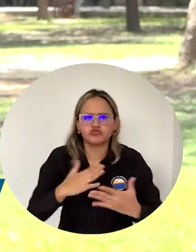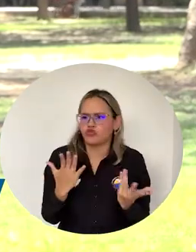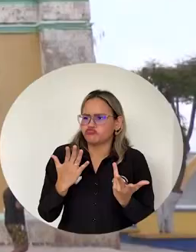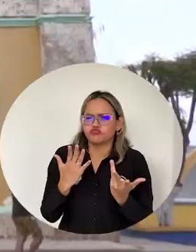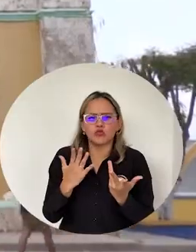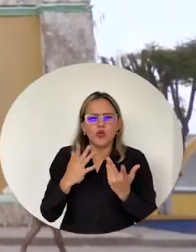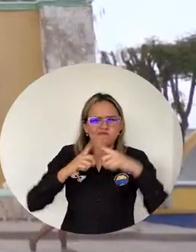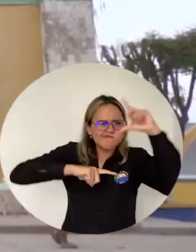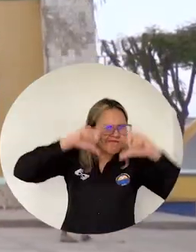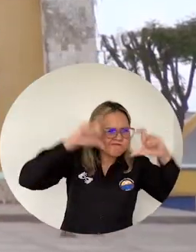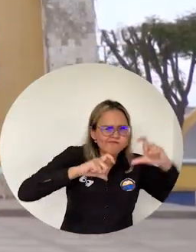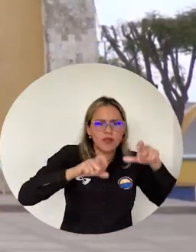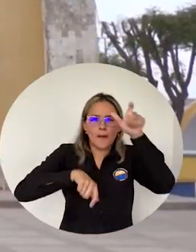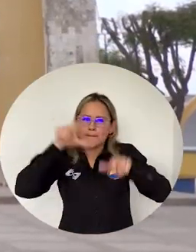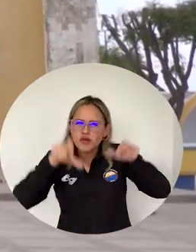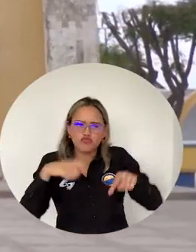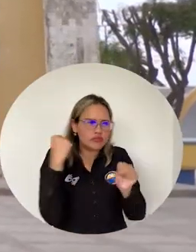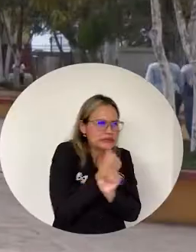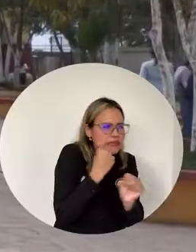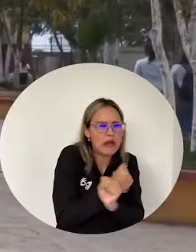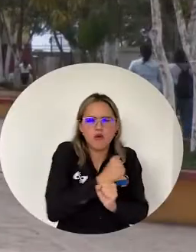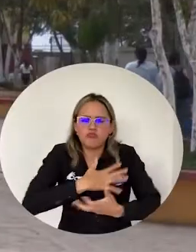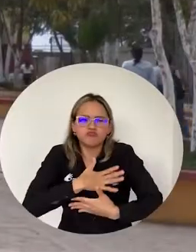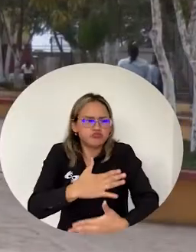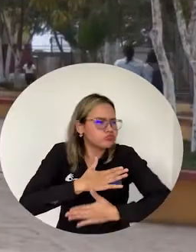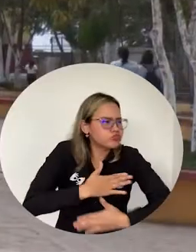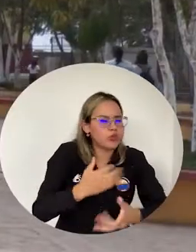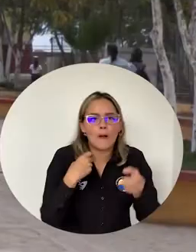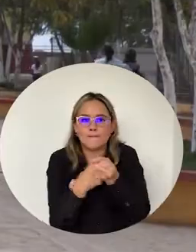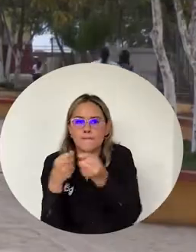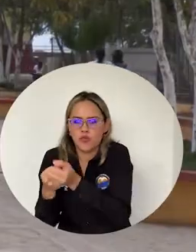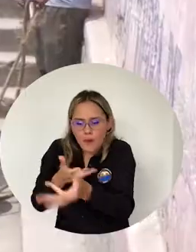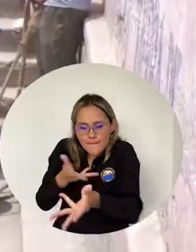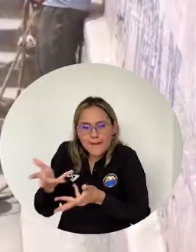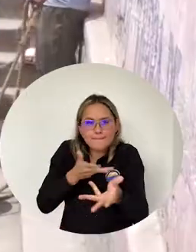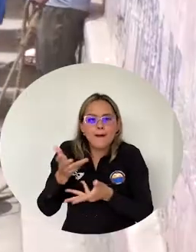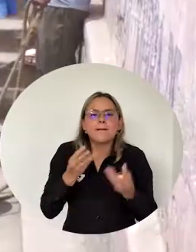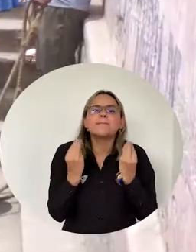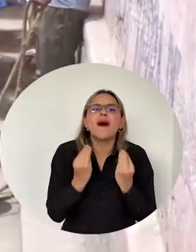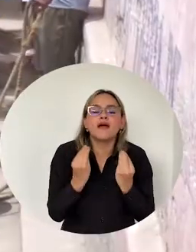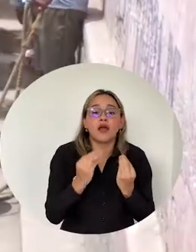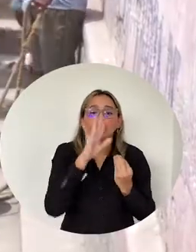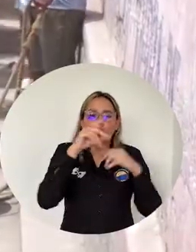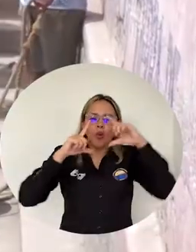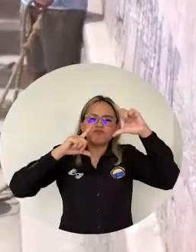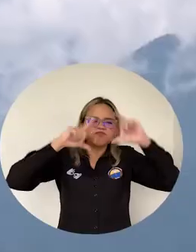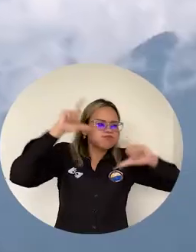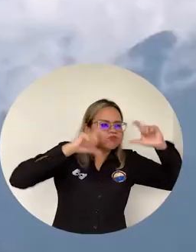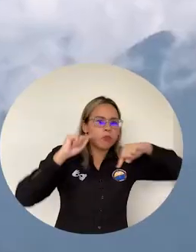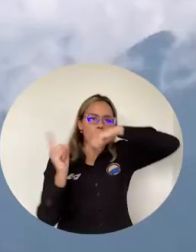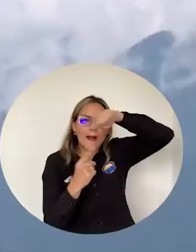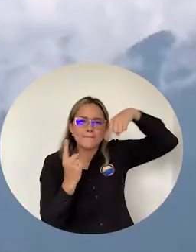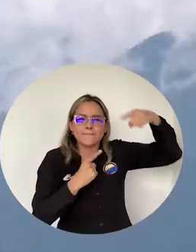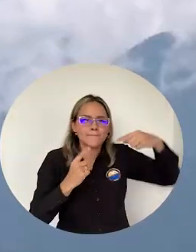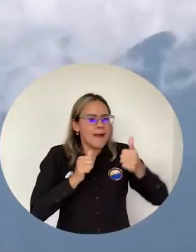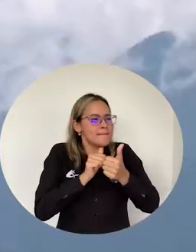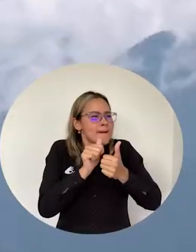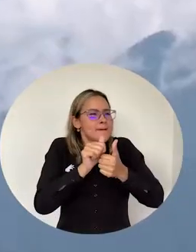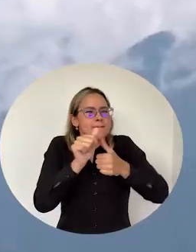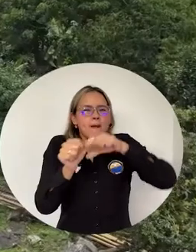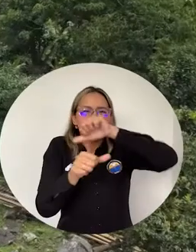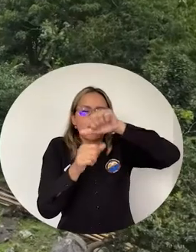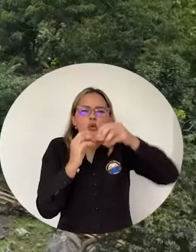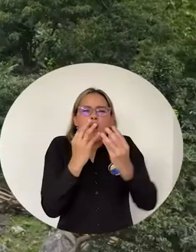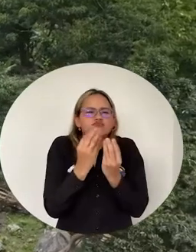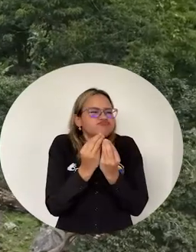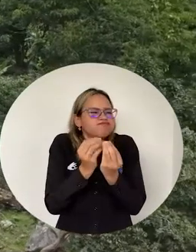de las comunidades, de los municipios, de la gente local Para que trabajemos en un turismo sostenible y sustentable desde ahora